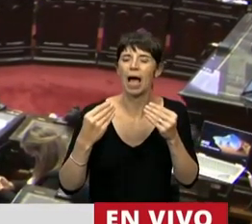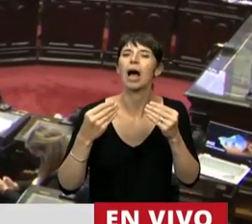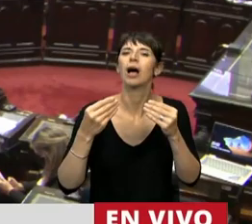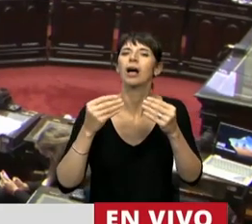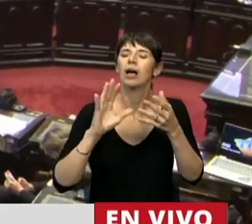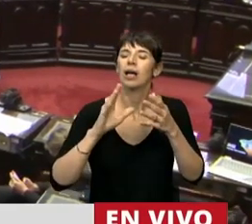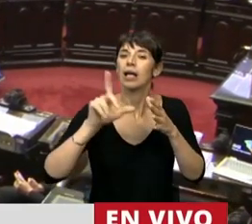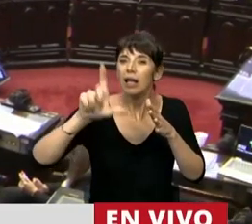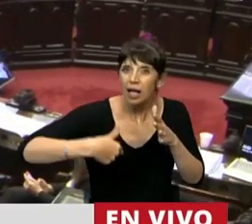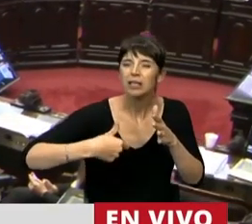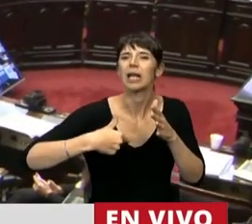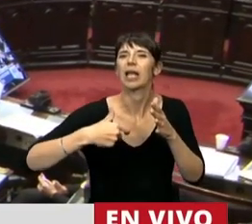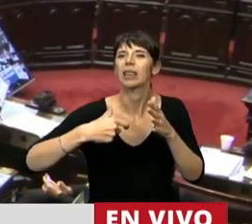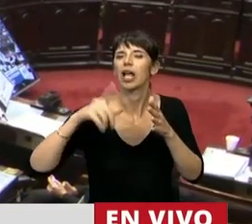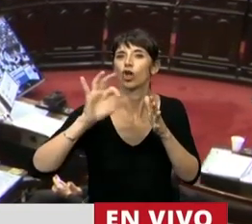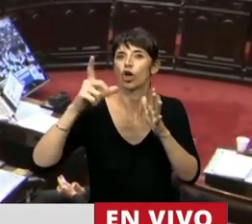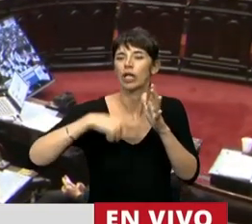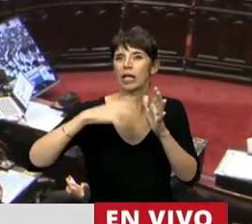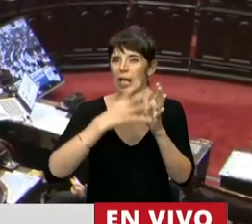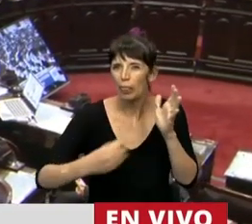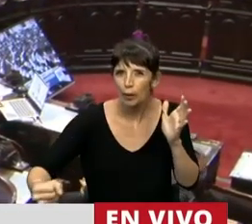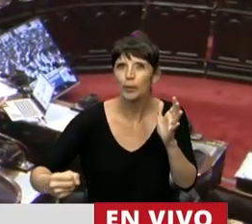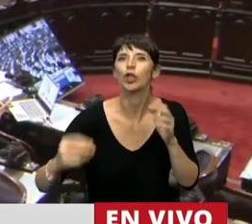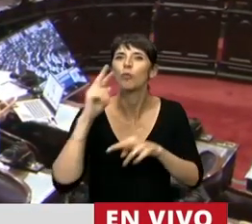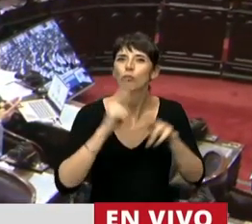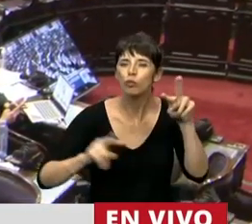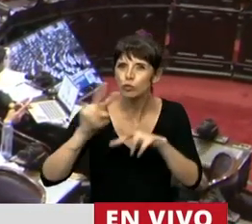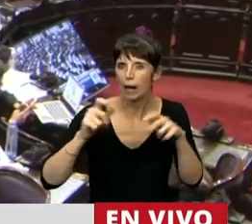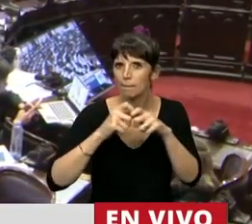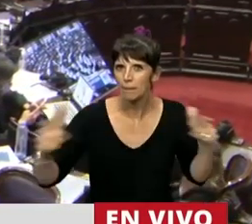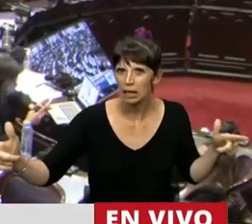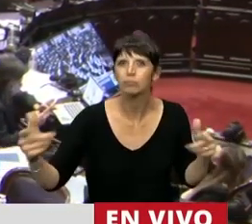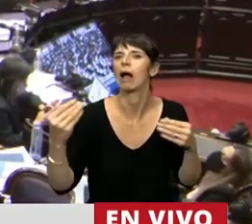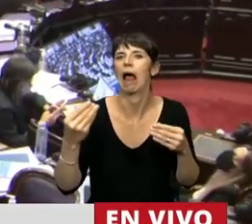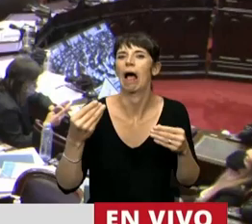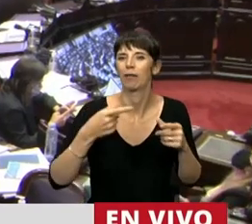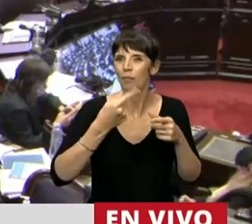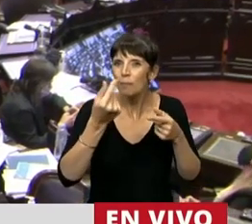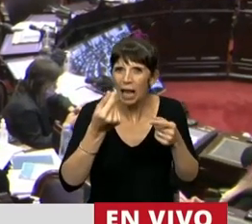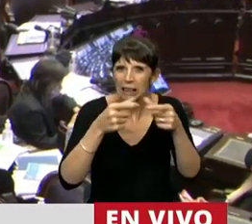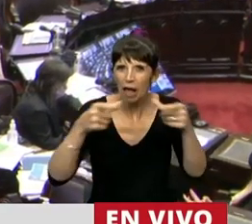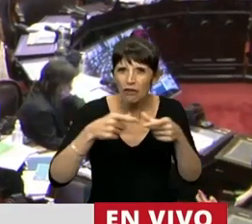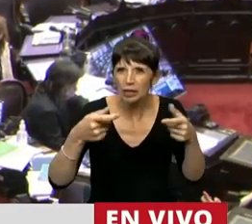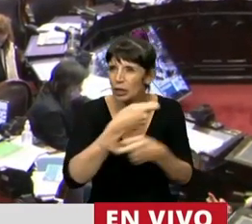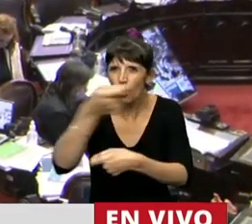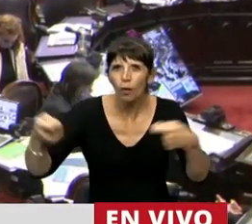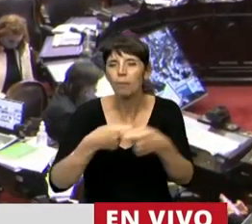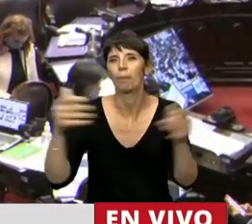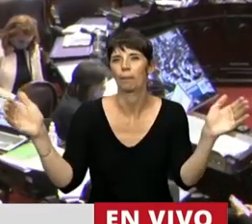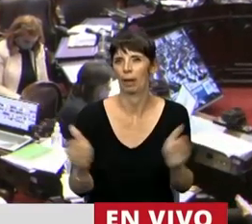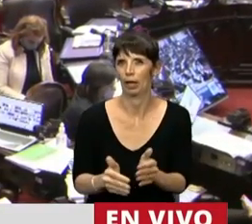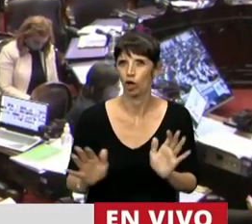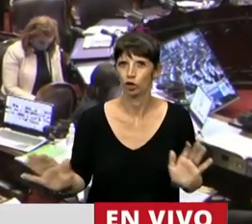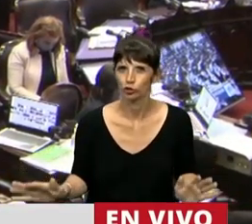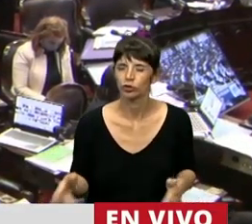el acceso a la infraestructura bancaria y el uso de productos y servicios bancarios y sobre todo el refuerzo en los sistemas de